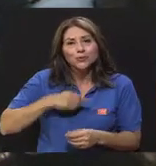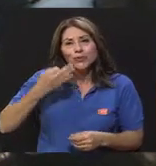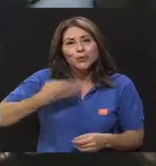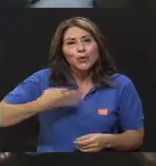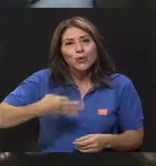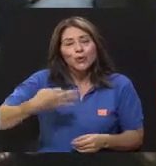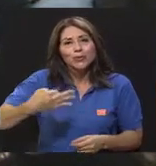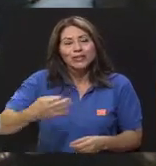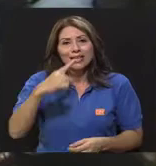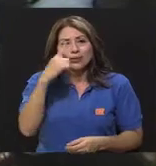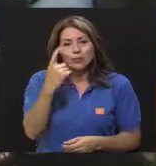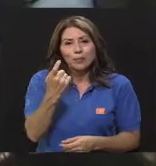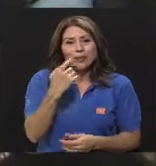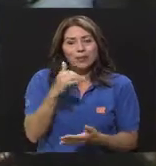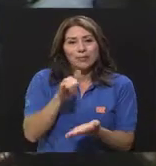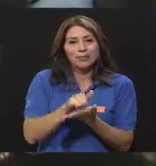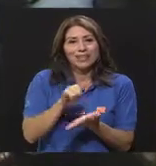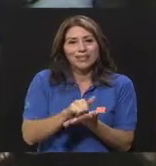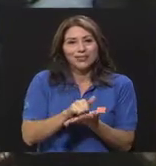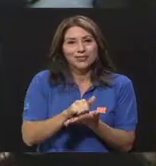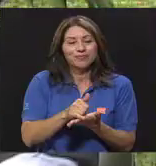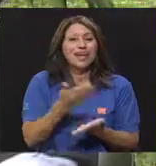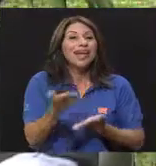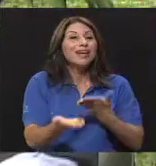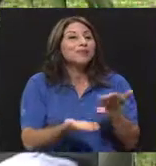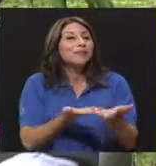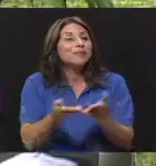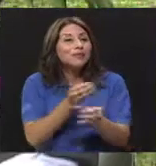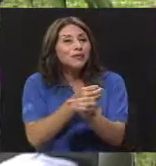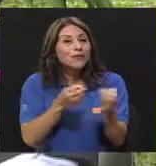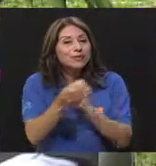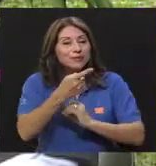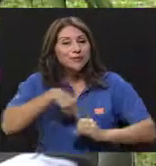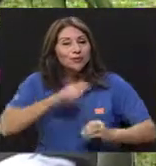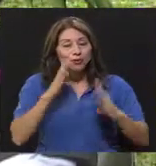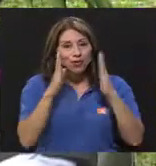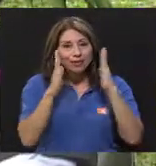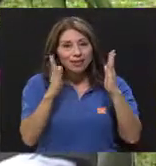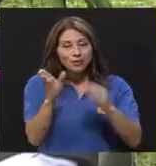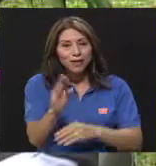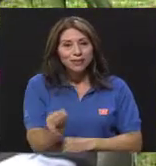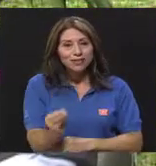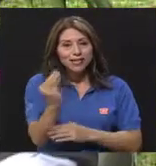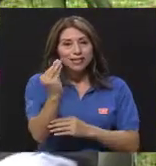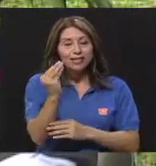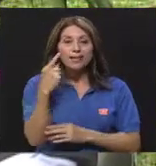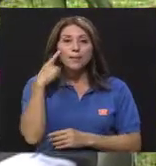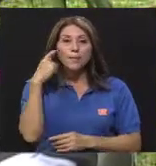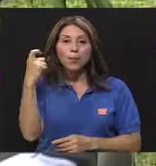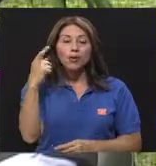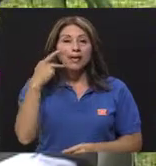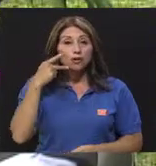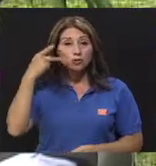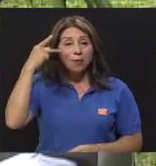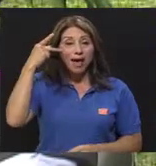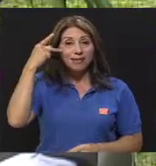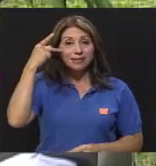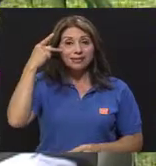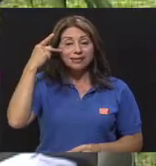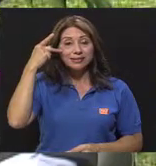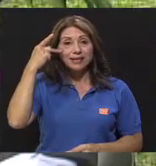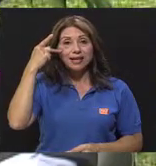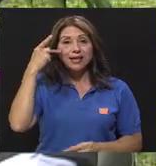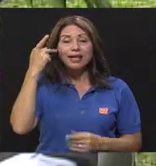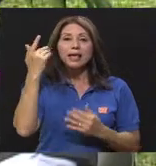desde los servicios donde nosotros atendemos adolescentes. Porque los padres esperan que la